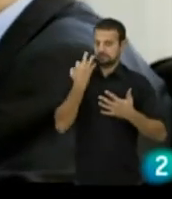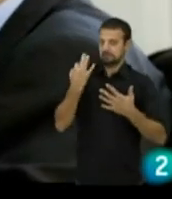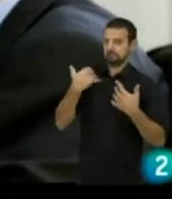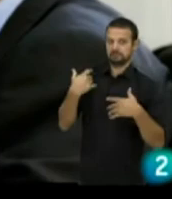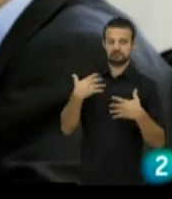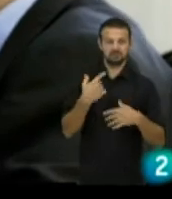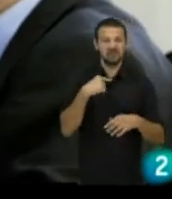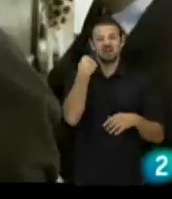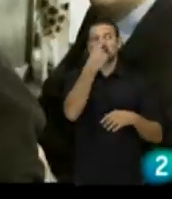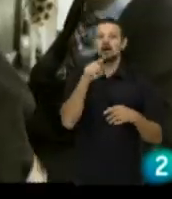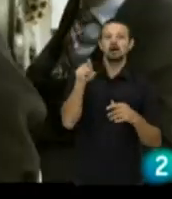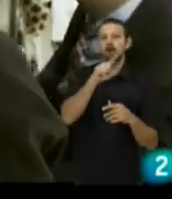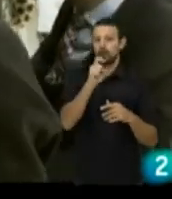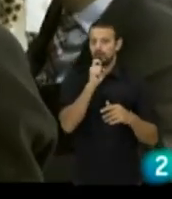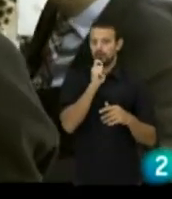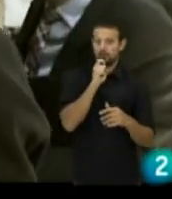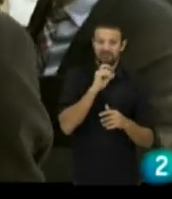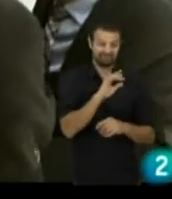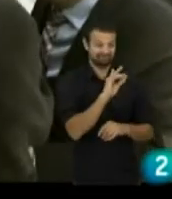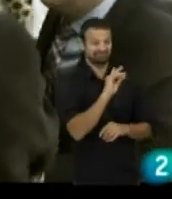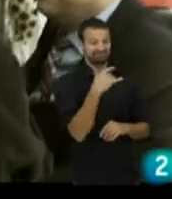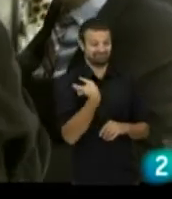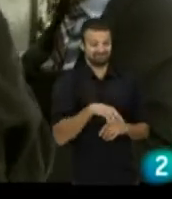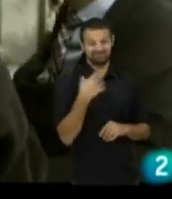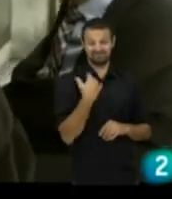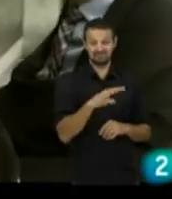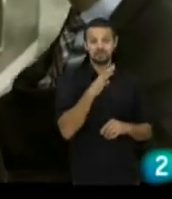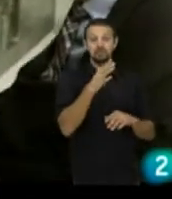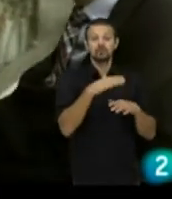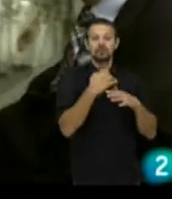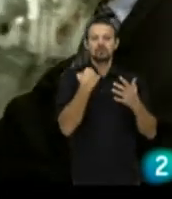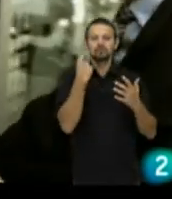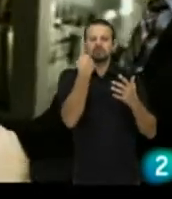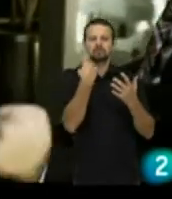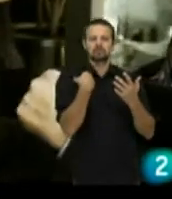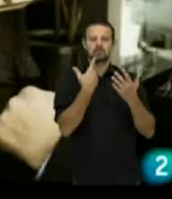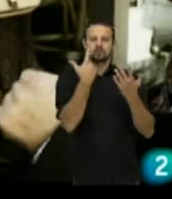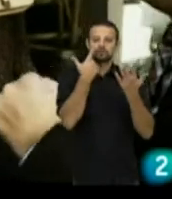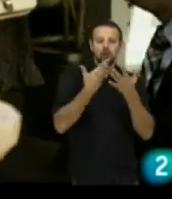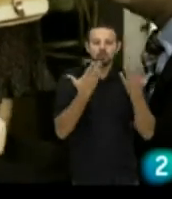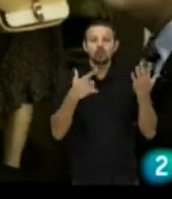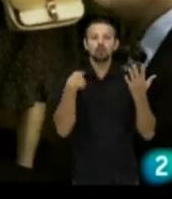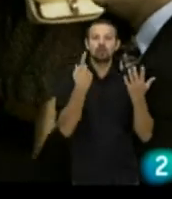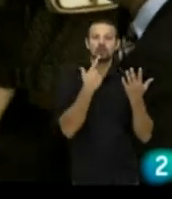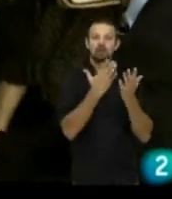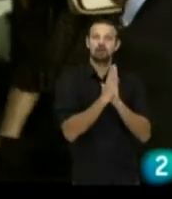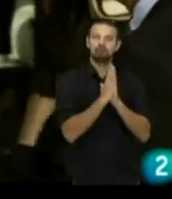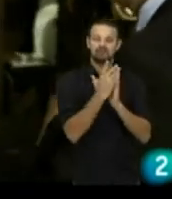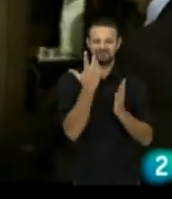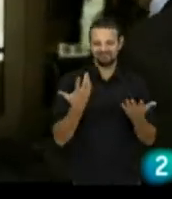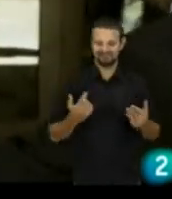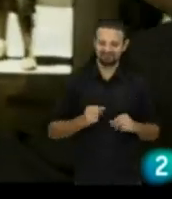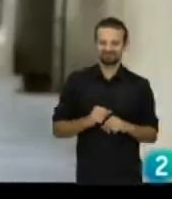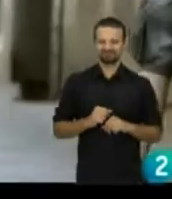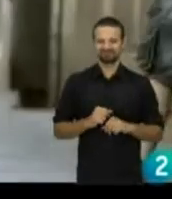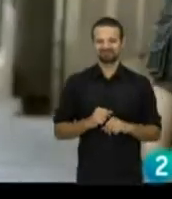tarjeta, actualmente corres un riesgo. Normalmente tengas que elegir bien por las caras, ¿no? No, desde luego. Te fijo a ver si parecen de fiar y luego